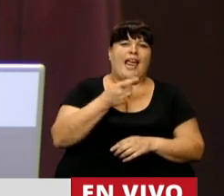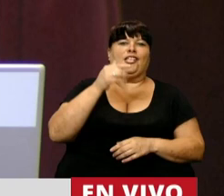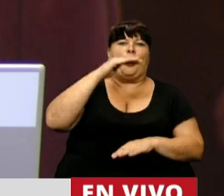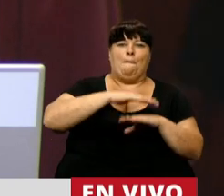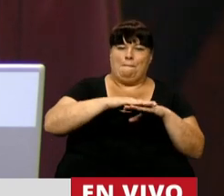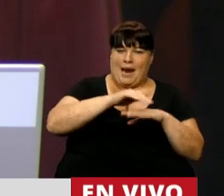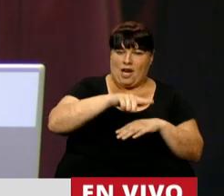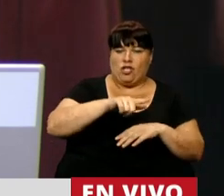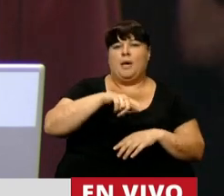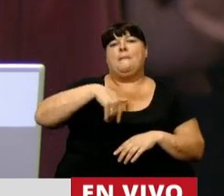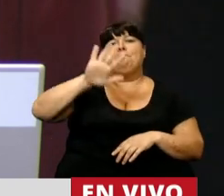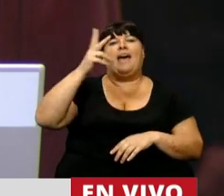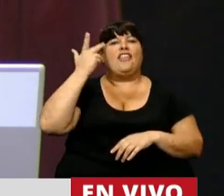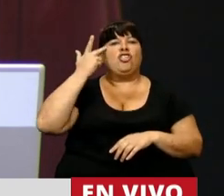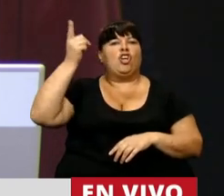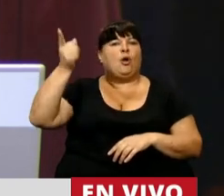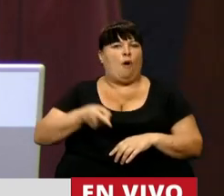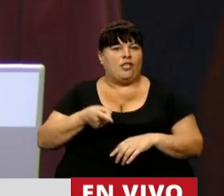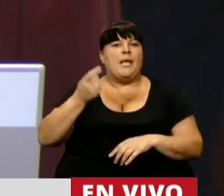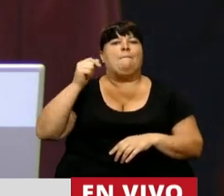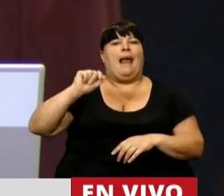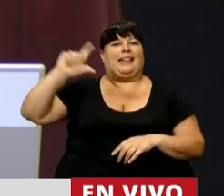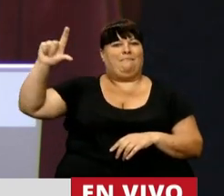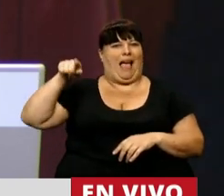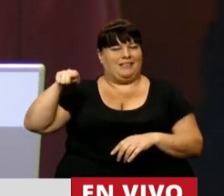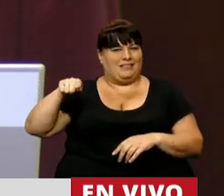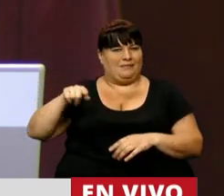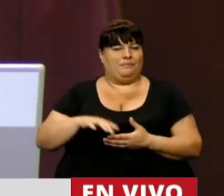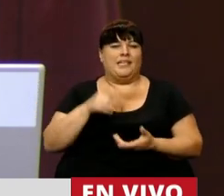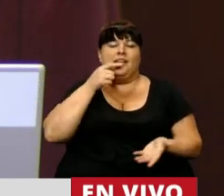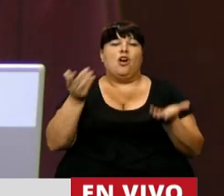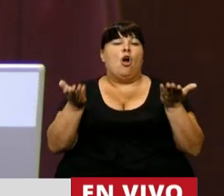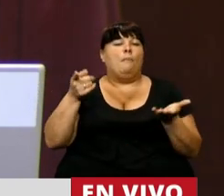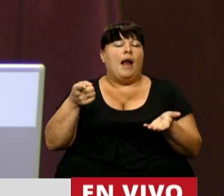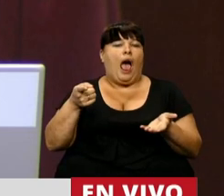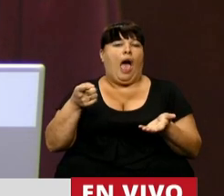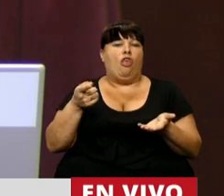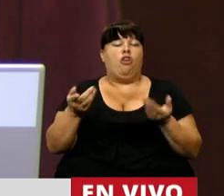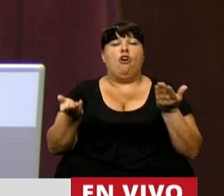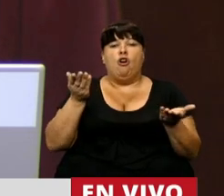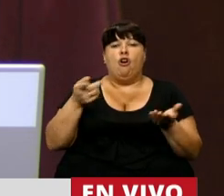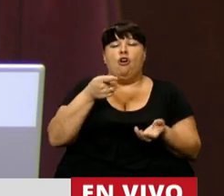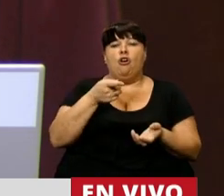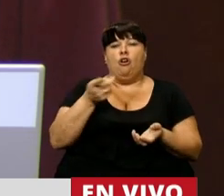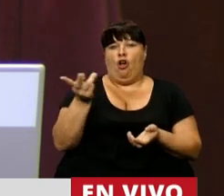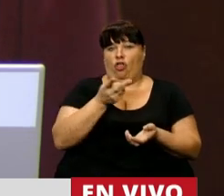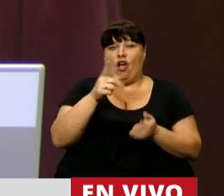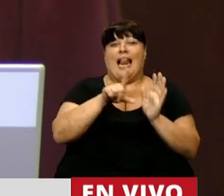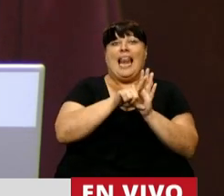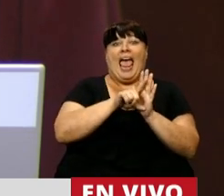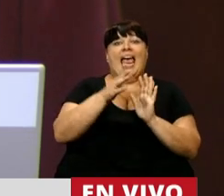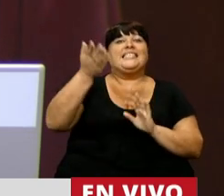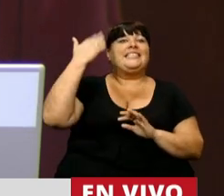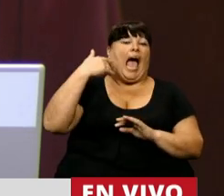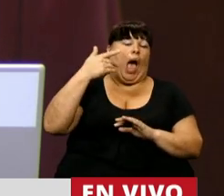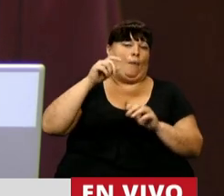haberes más bajos y más de un 18% en los haberes más altos. Si tomamos comparativamente la ley que se